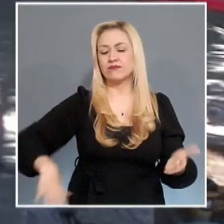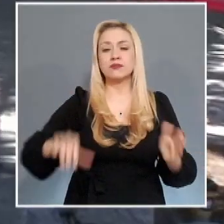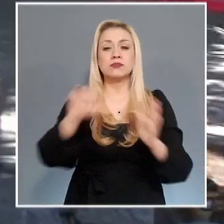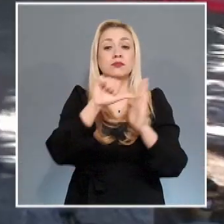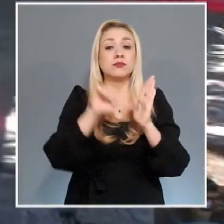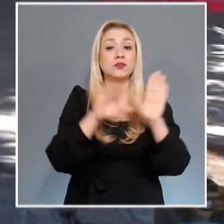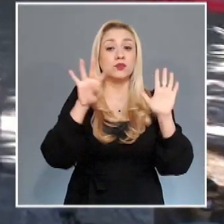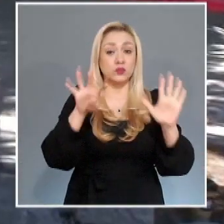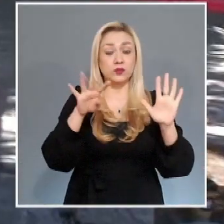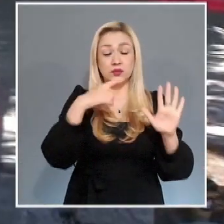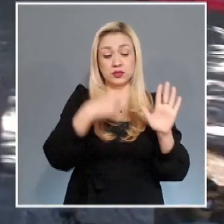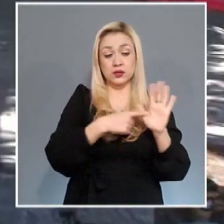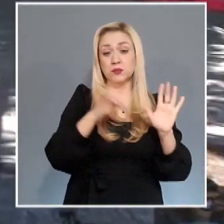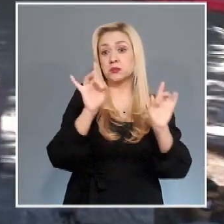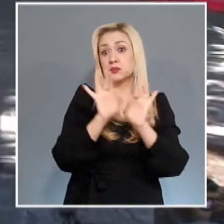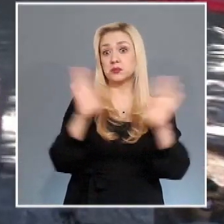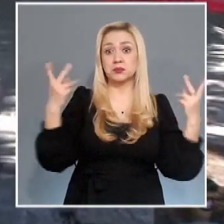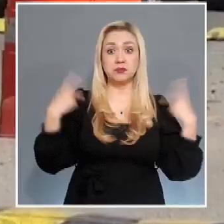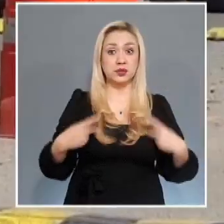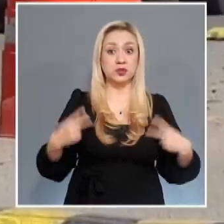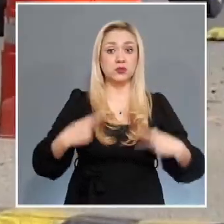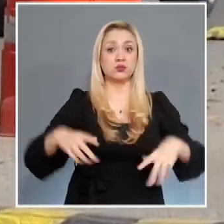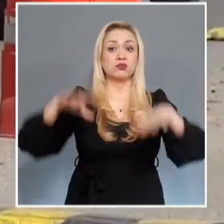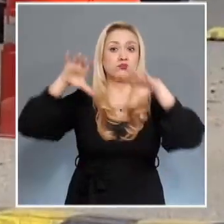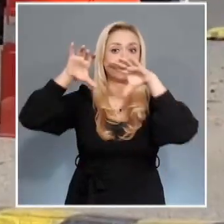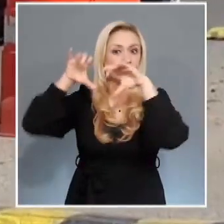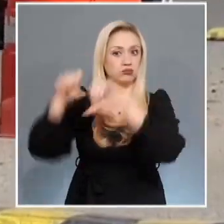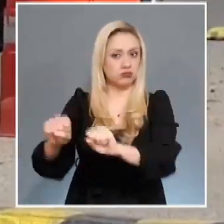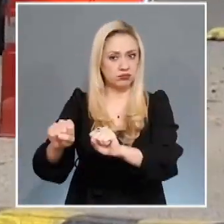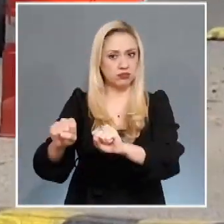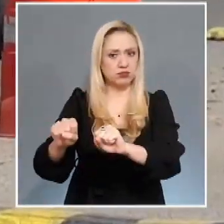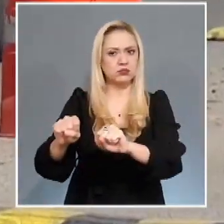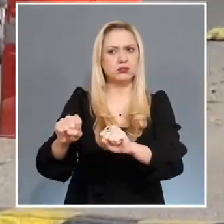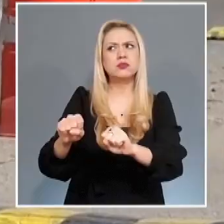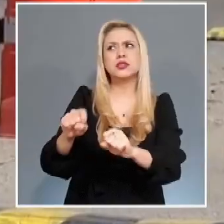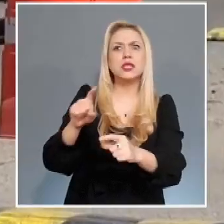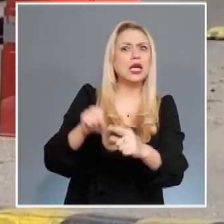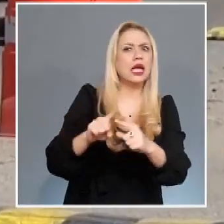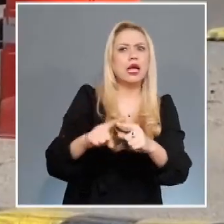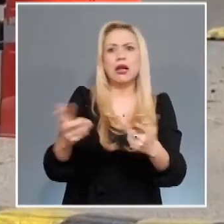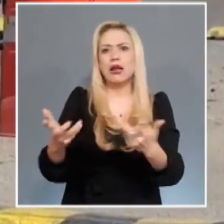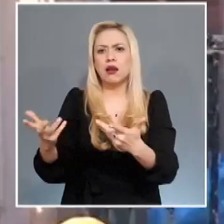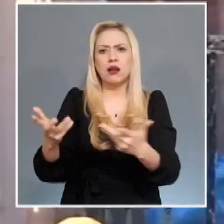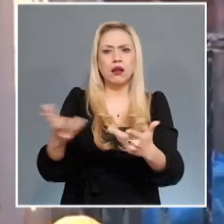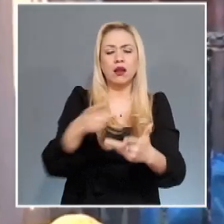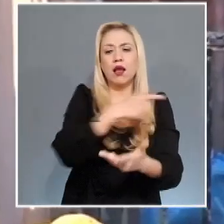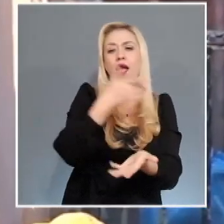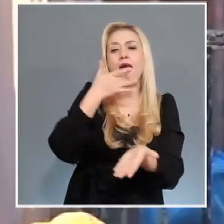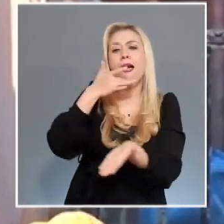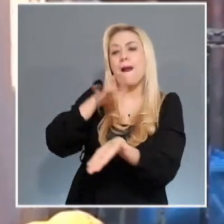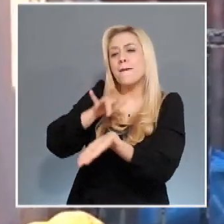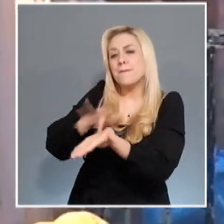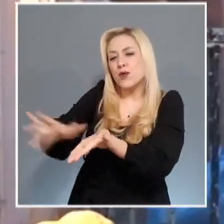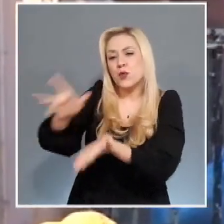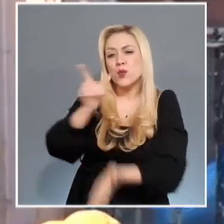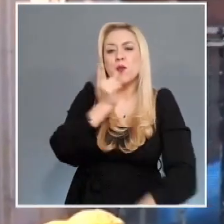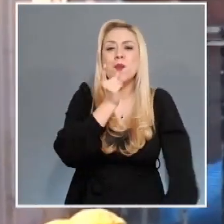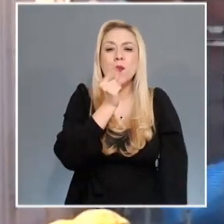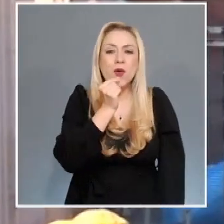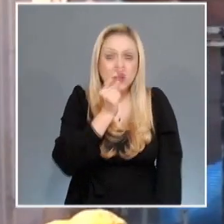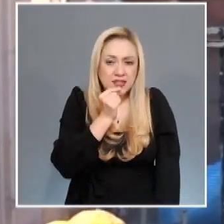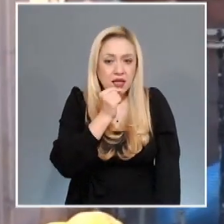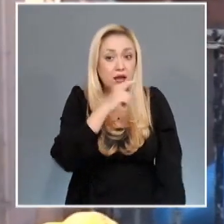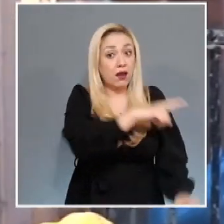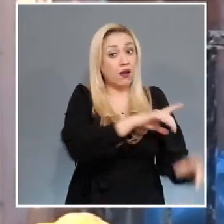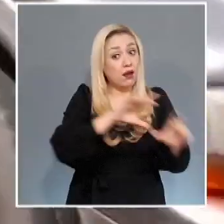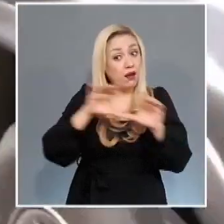detención se practique por autoridades que realicen funciones de apoyo a la seguridad pública, estas, bajo su